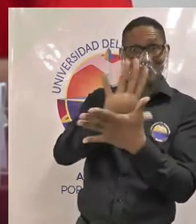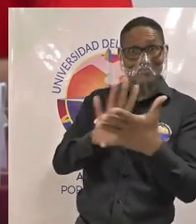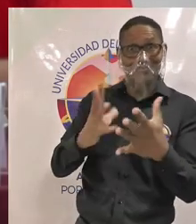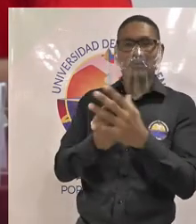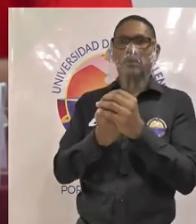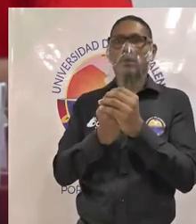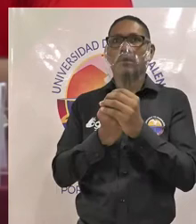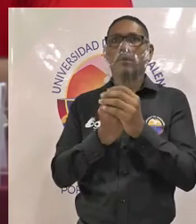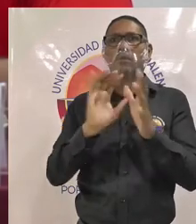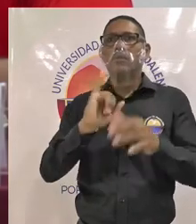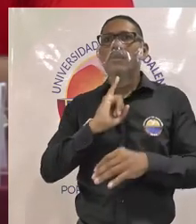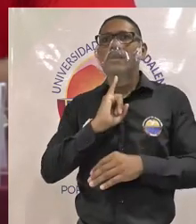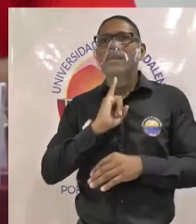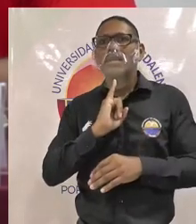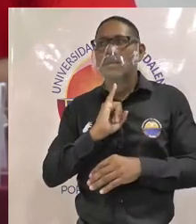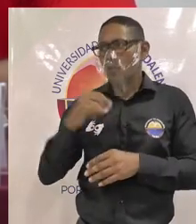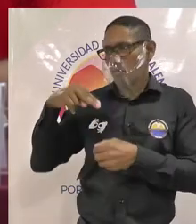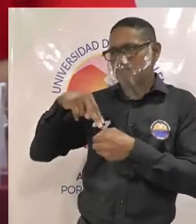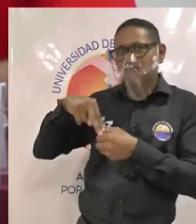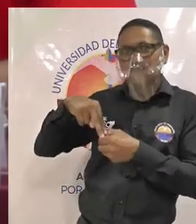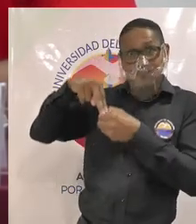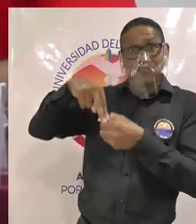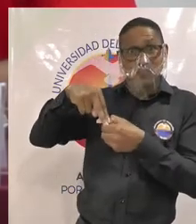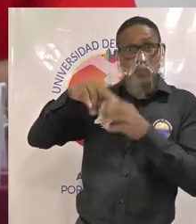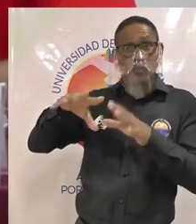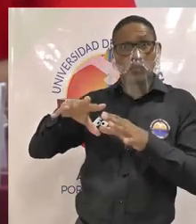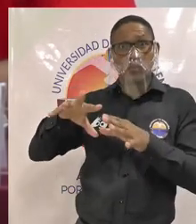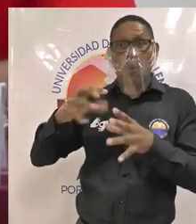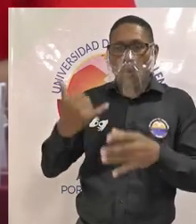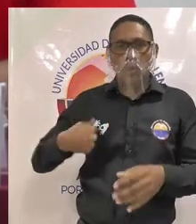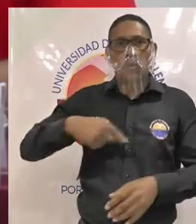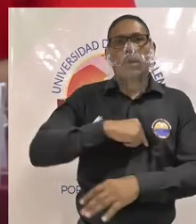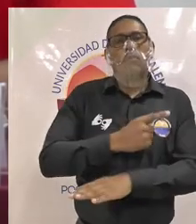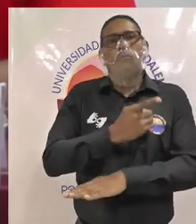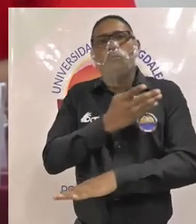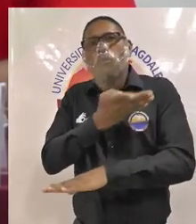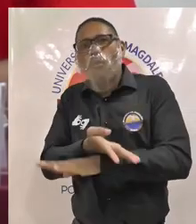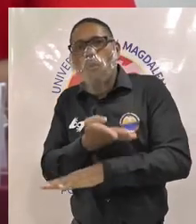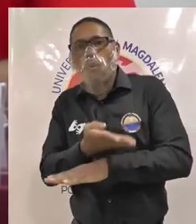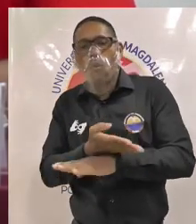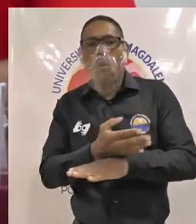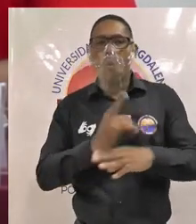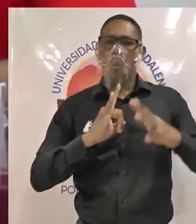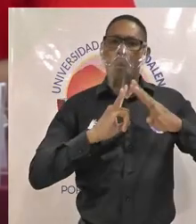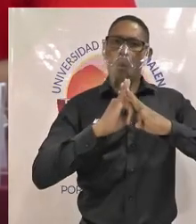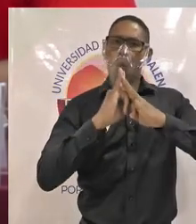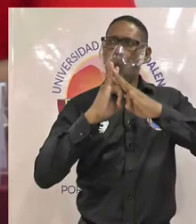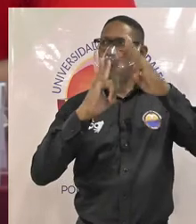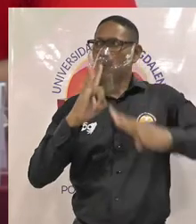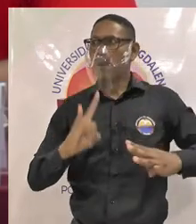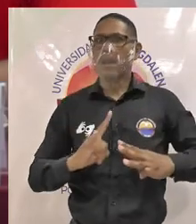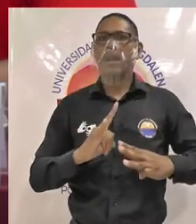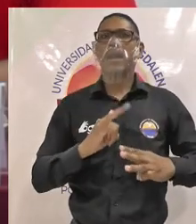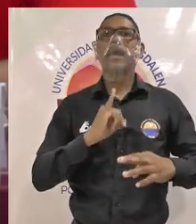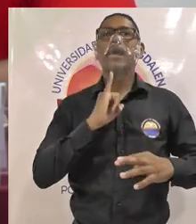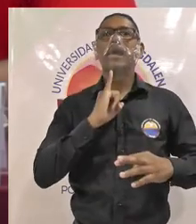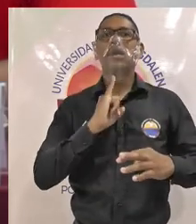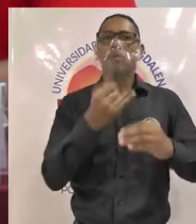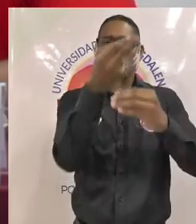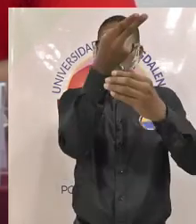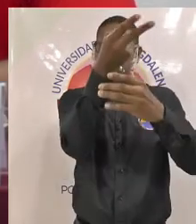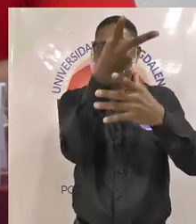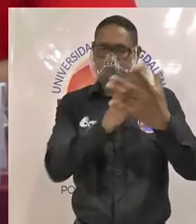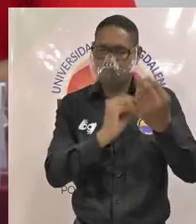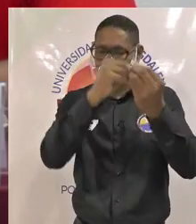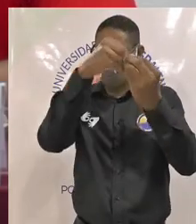lenguaje indígena en nuestra universidad y por eso hoy proponemos un Magdalena plurilingüista esta es una propuesta que desde el Consejo